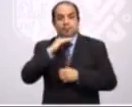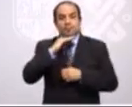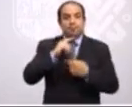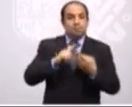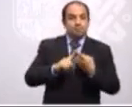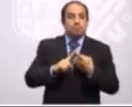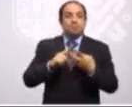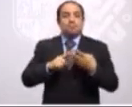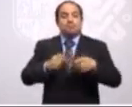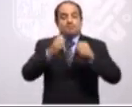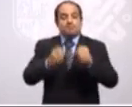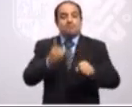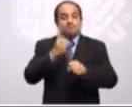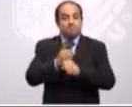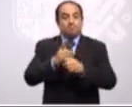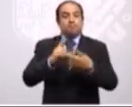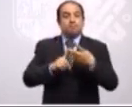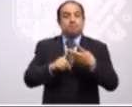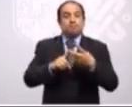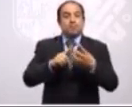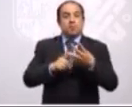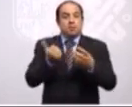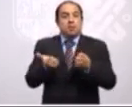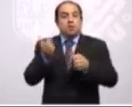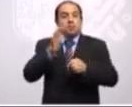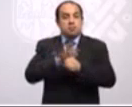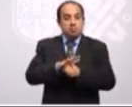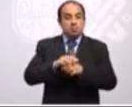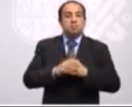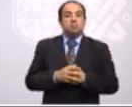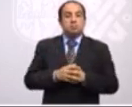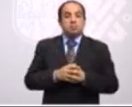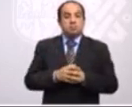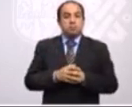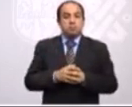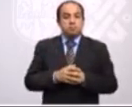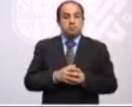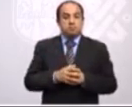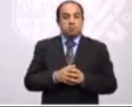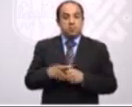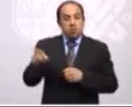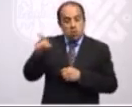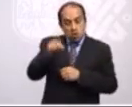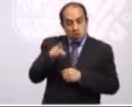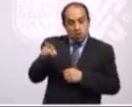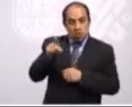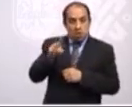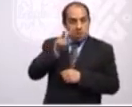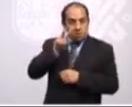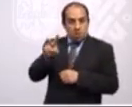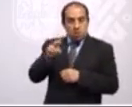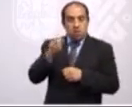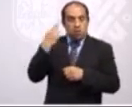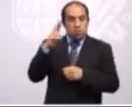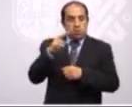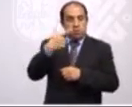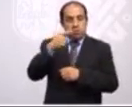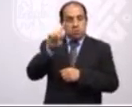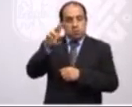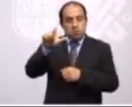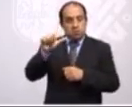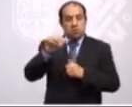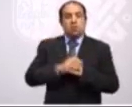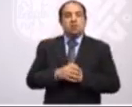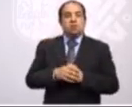seguridad, de administración, que son estos que están acá. La maestra Gisela Escalante,